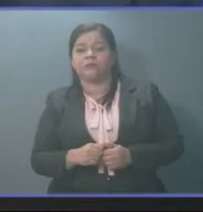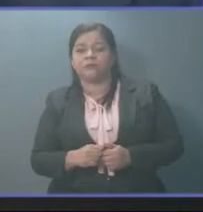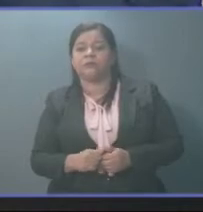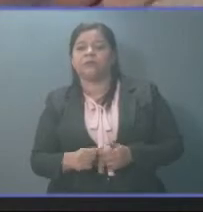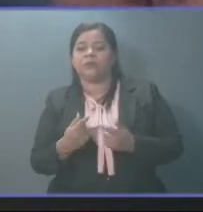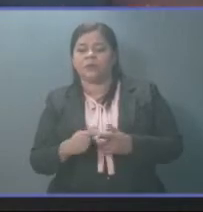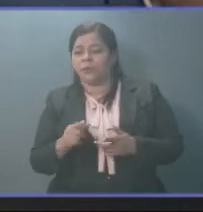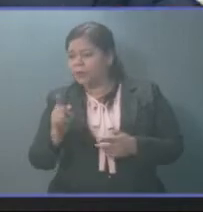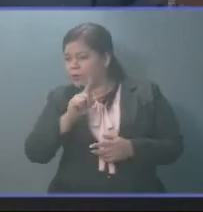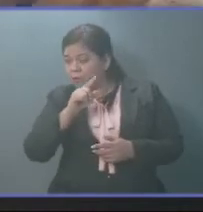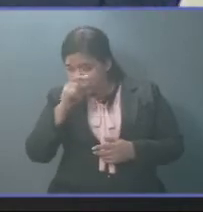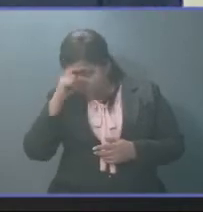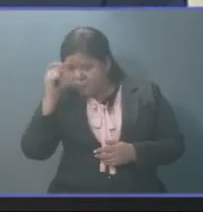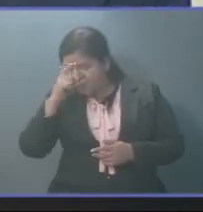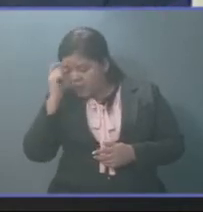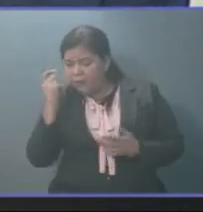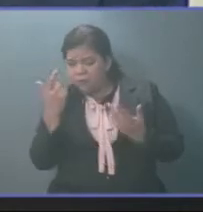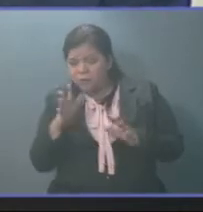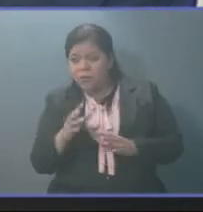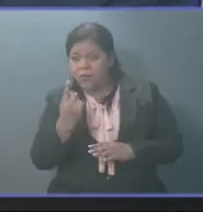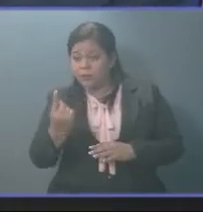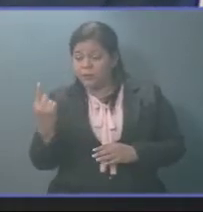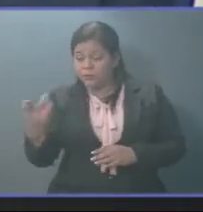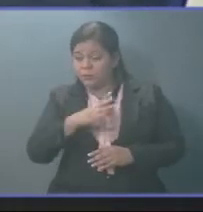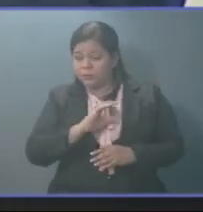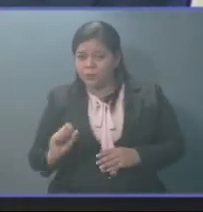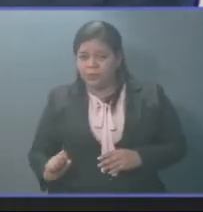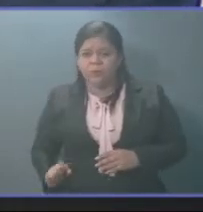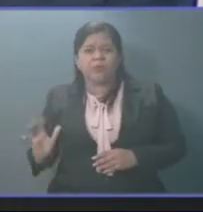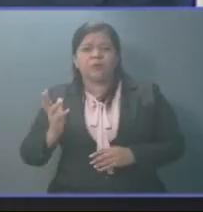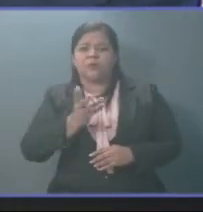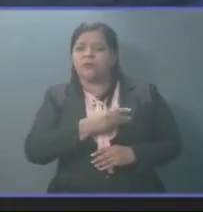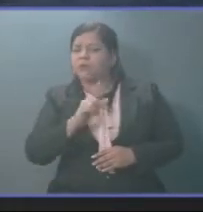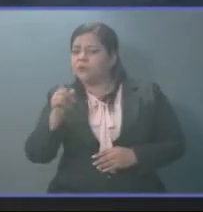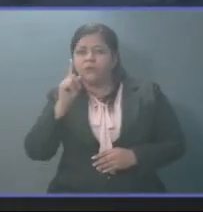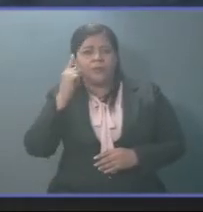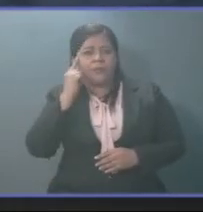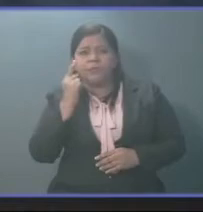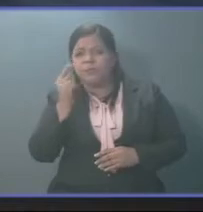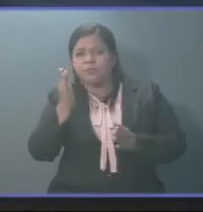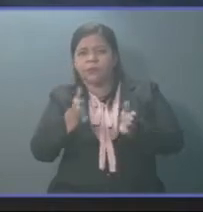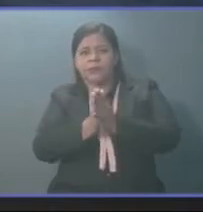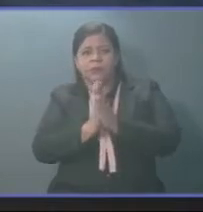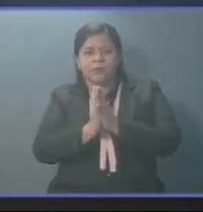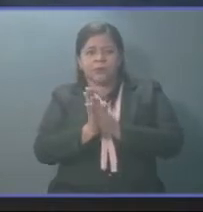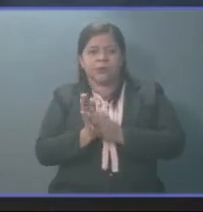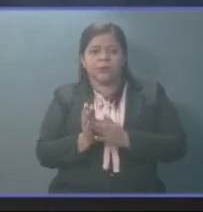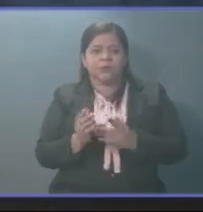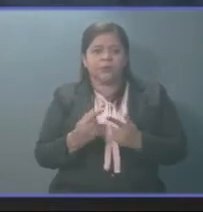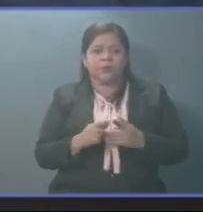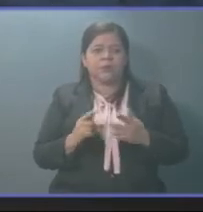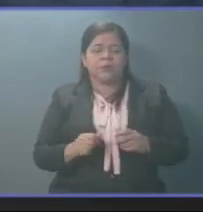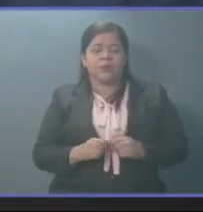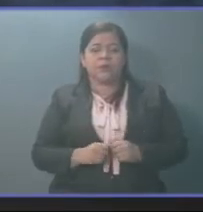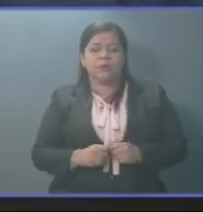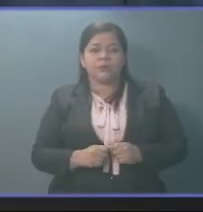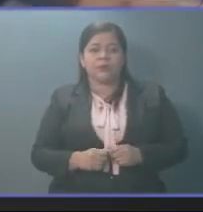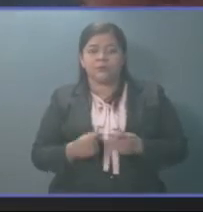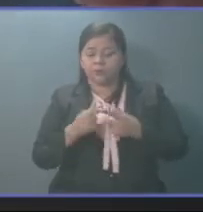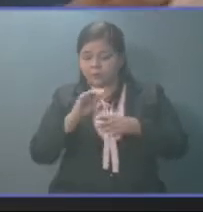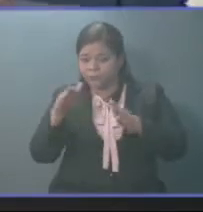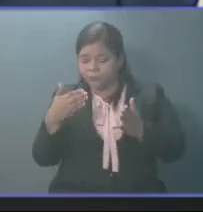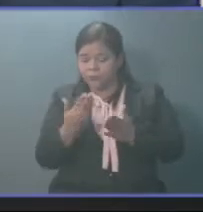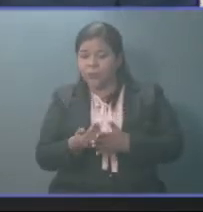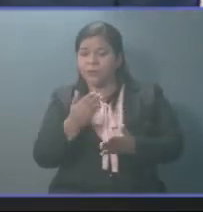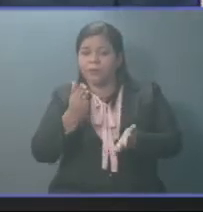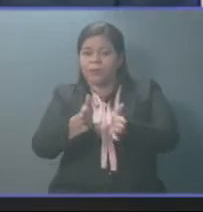Que no es acaso con el empleo y los salvadoreños no estamos pidiendo que lo regalen. Lo mismo los ganaderos. Igual que ellos están pidiendo que